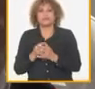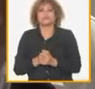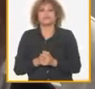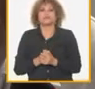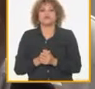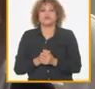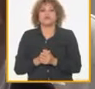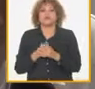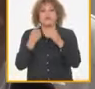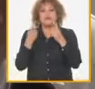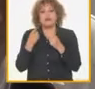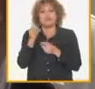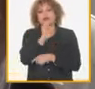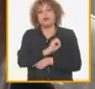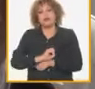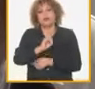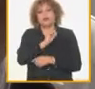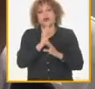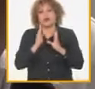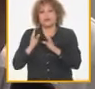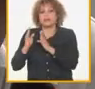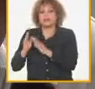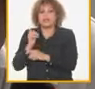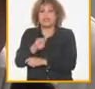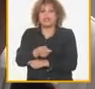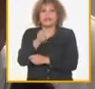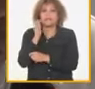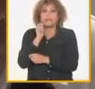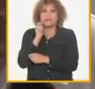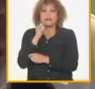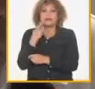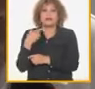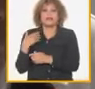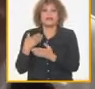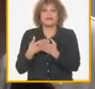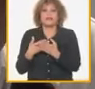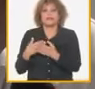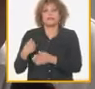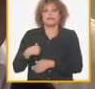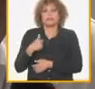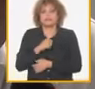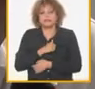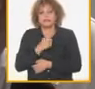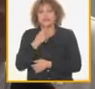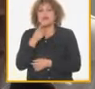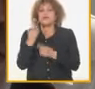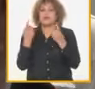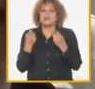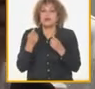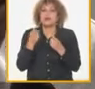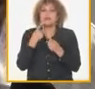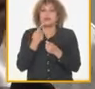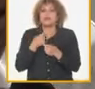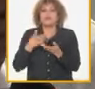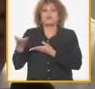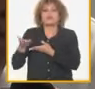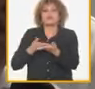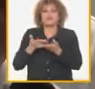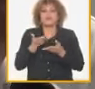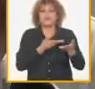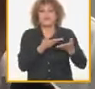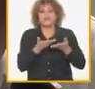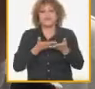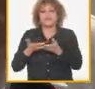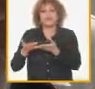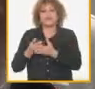organizar la pesca del sector no estatal nos falta ordenar la comercialización nos falta buscarle